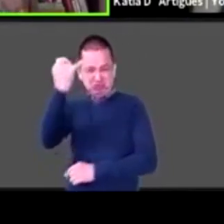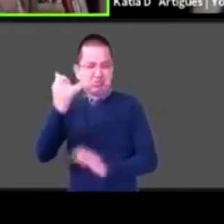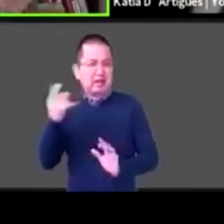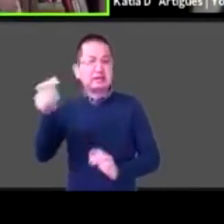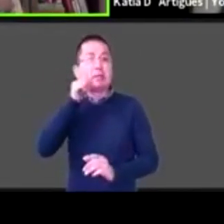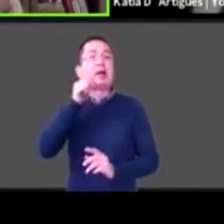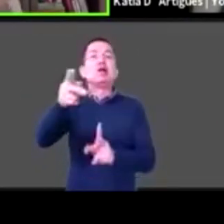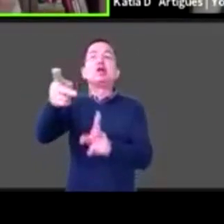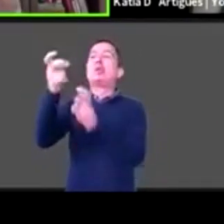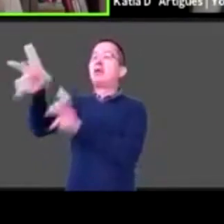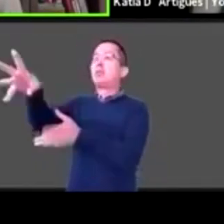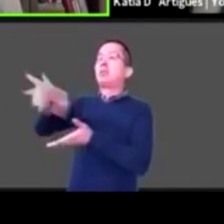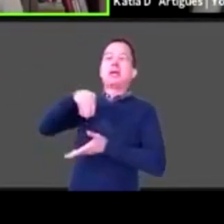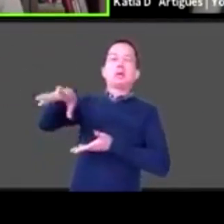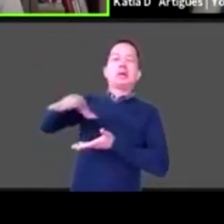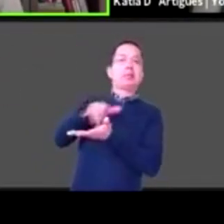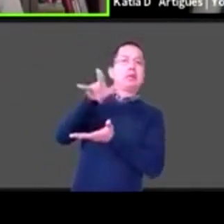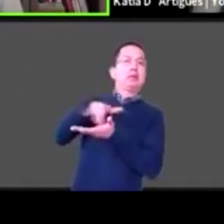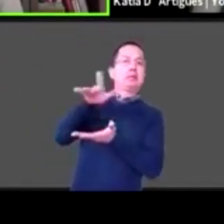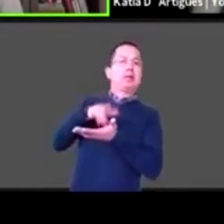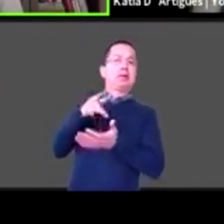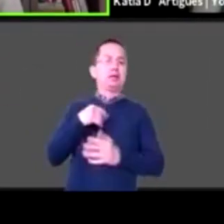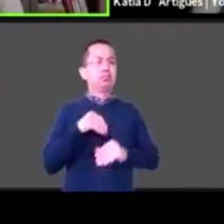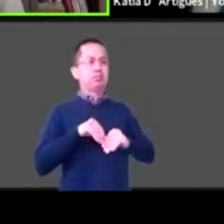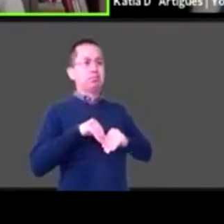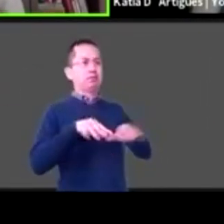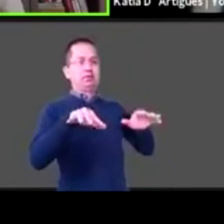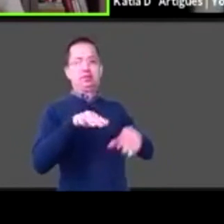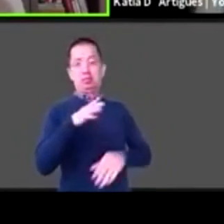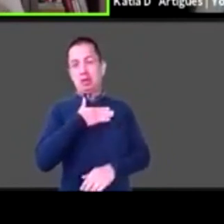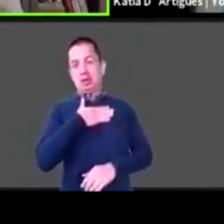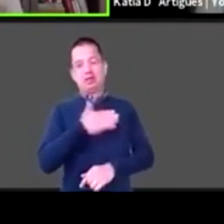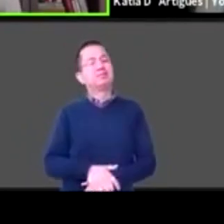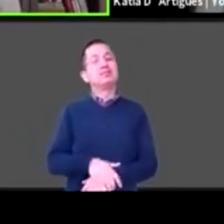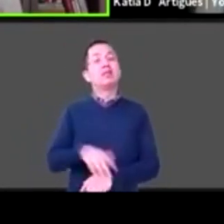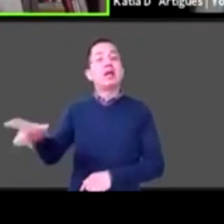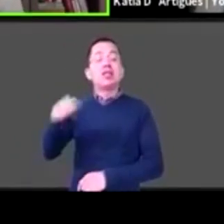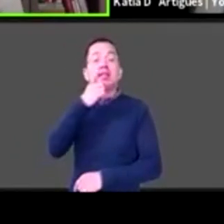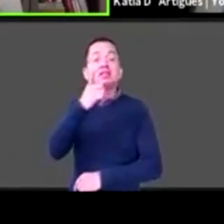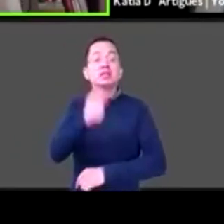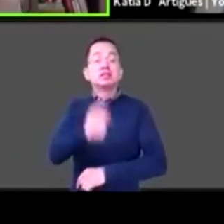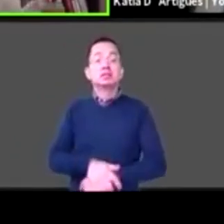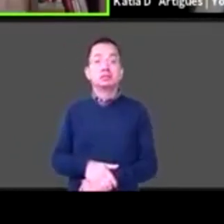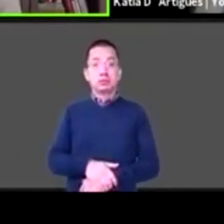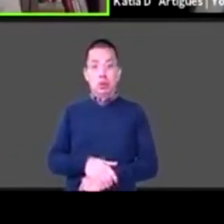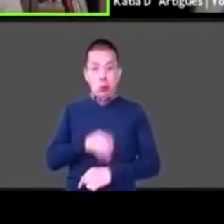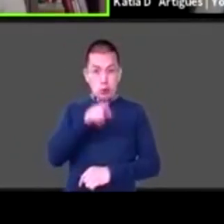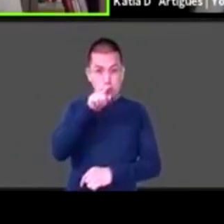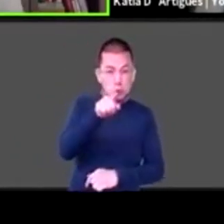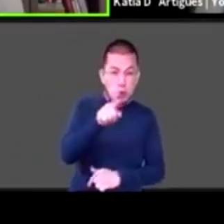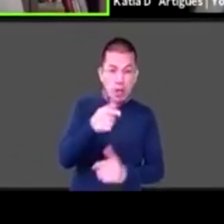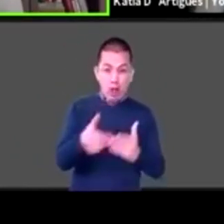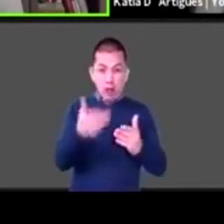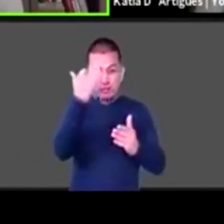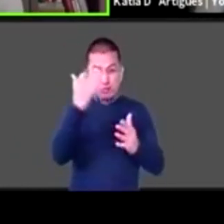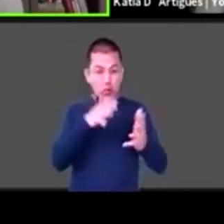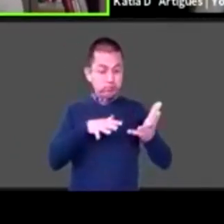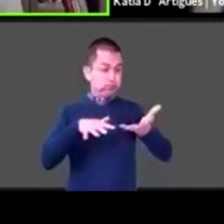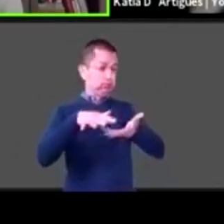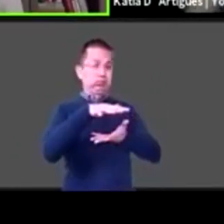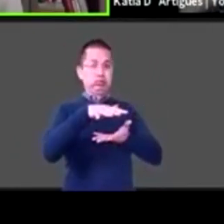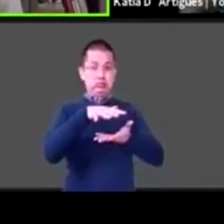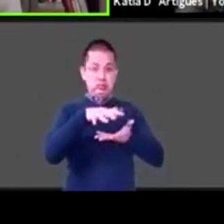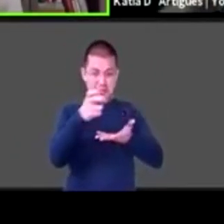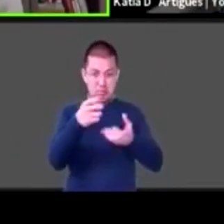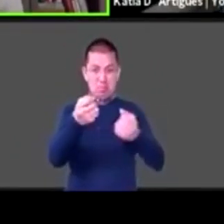desperdicias una buena crisis Yo creo que en ese discurso que él dio en medio de la Segunda Guerra Mundial